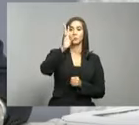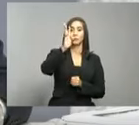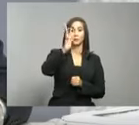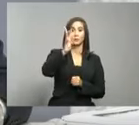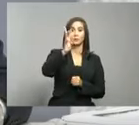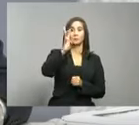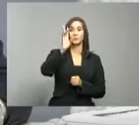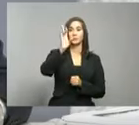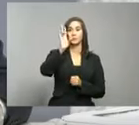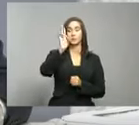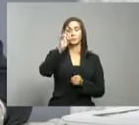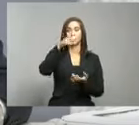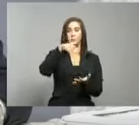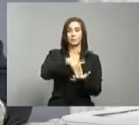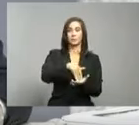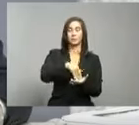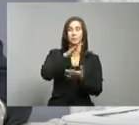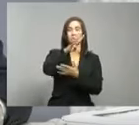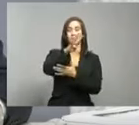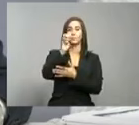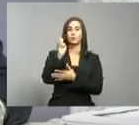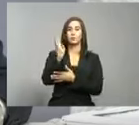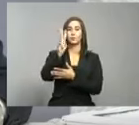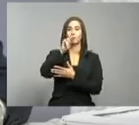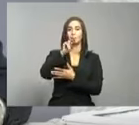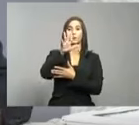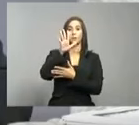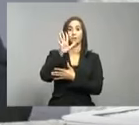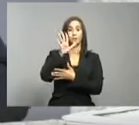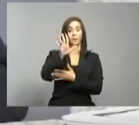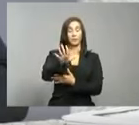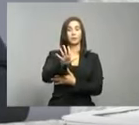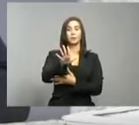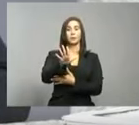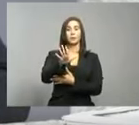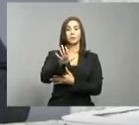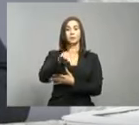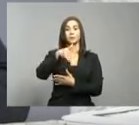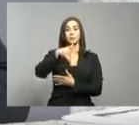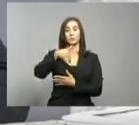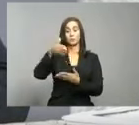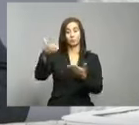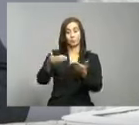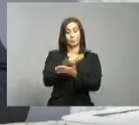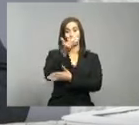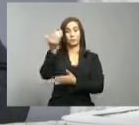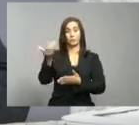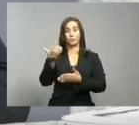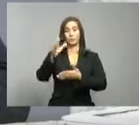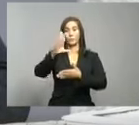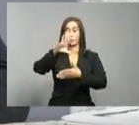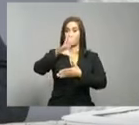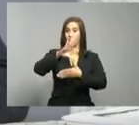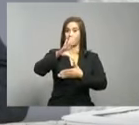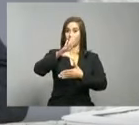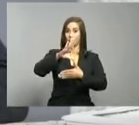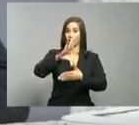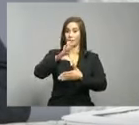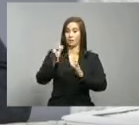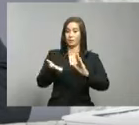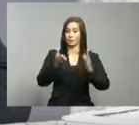67.425 son casos nuevos de defunciones y